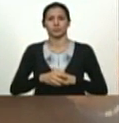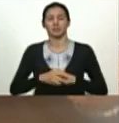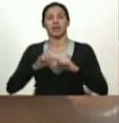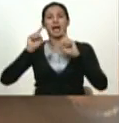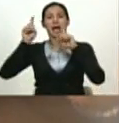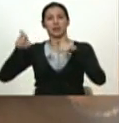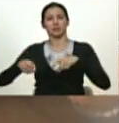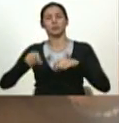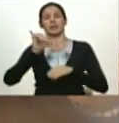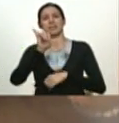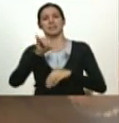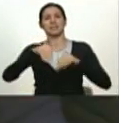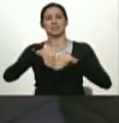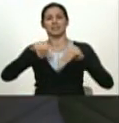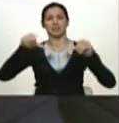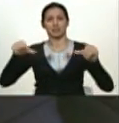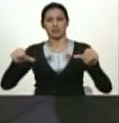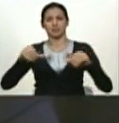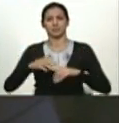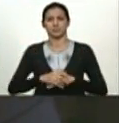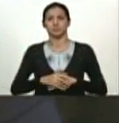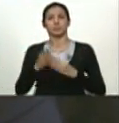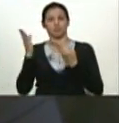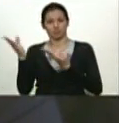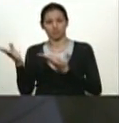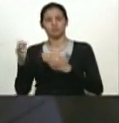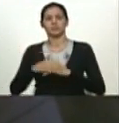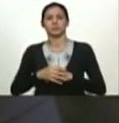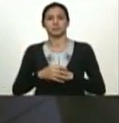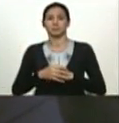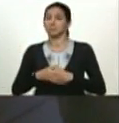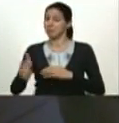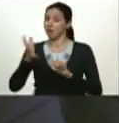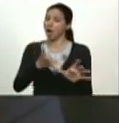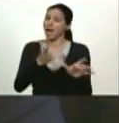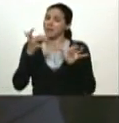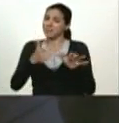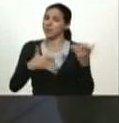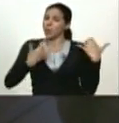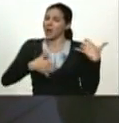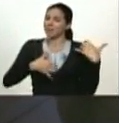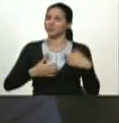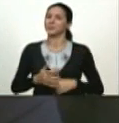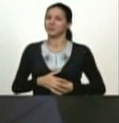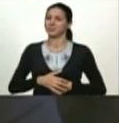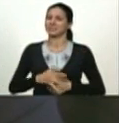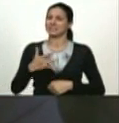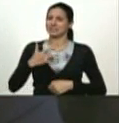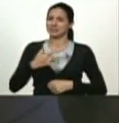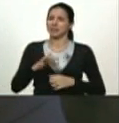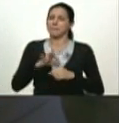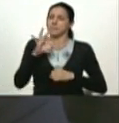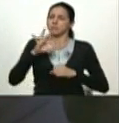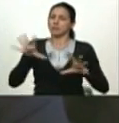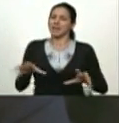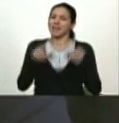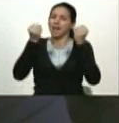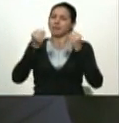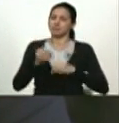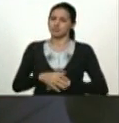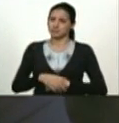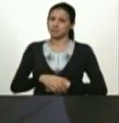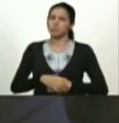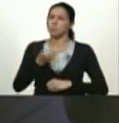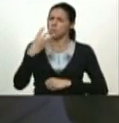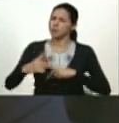agrícola arpa y tierras y va con el arpa y el cuatro con la alegría con la espiritualidad rescatar la espiritualidad y cultura de producción